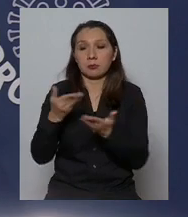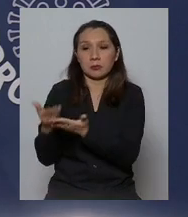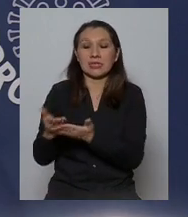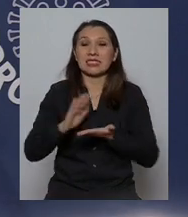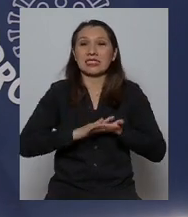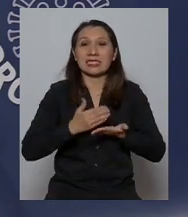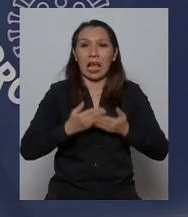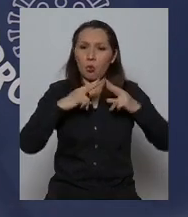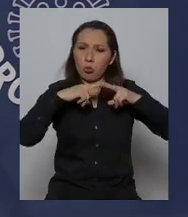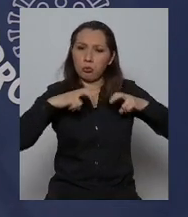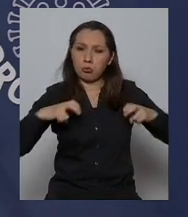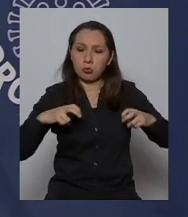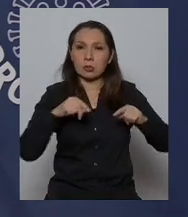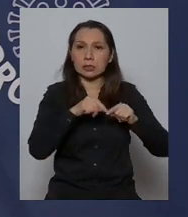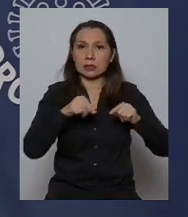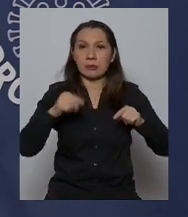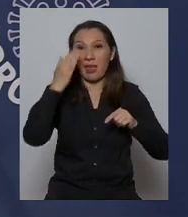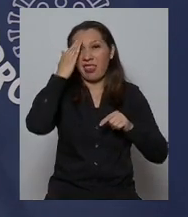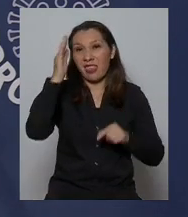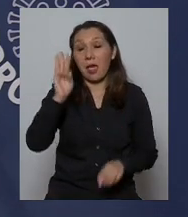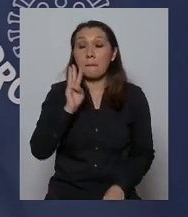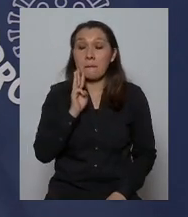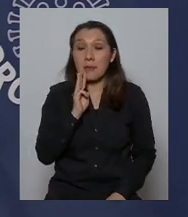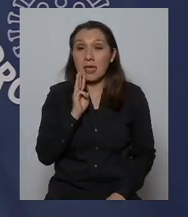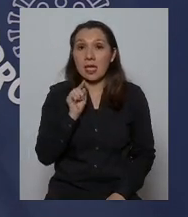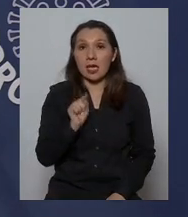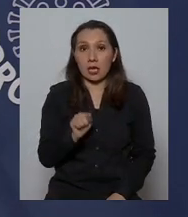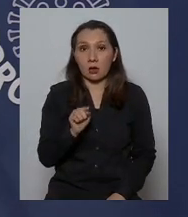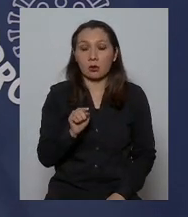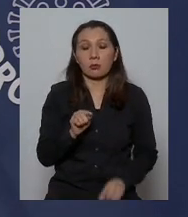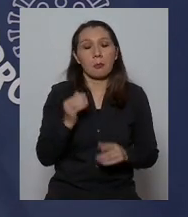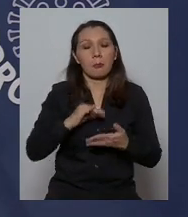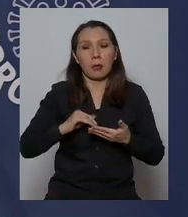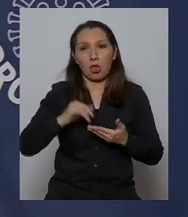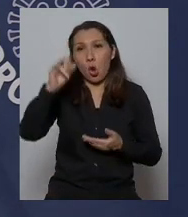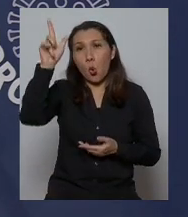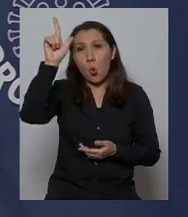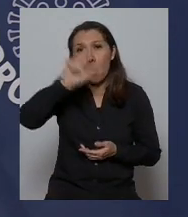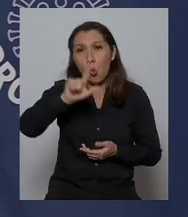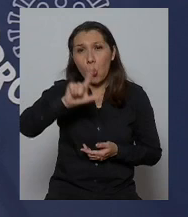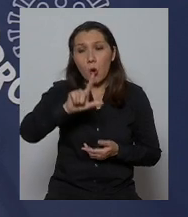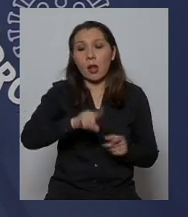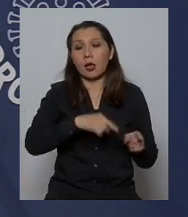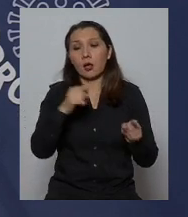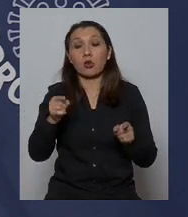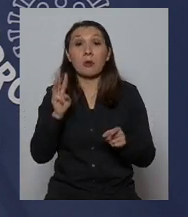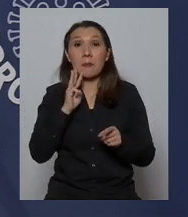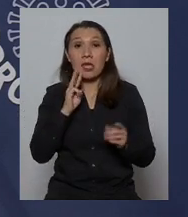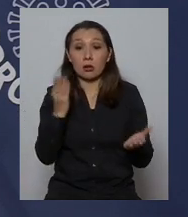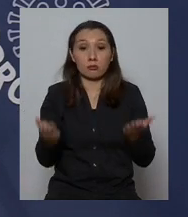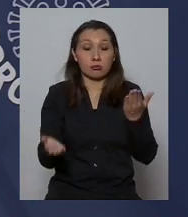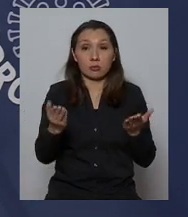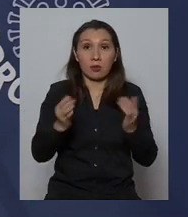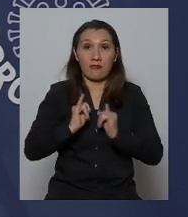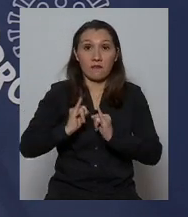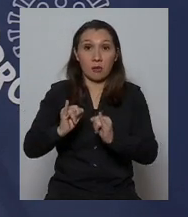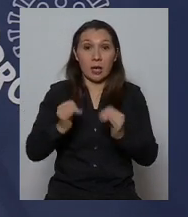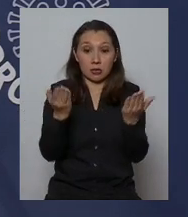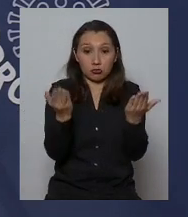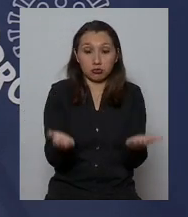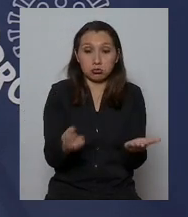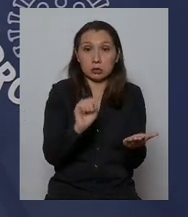epidemiológico del día miércoles del día lunes perdón y en el día miércoles ambos informes